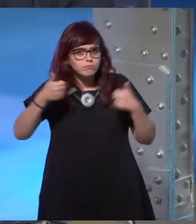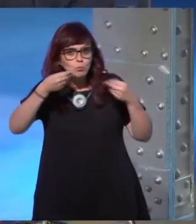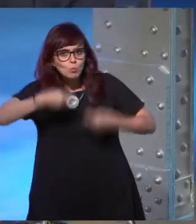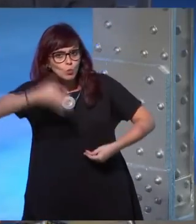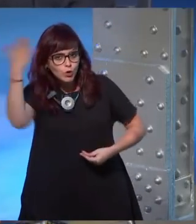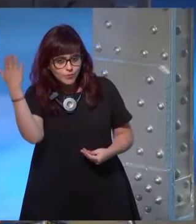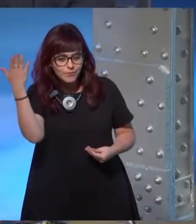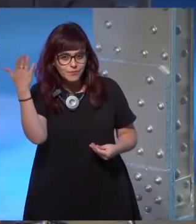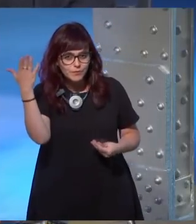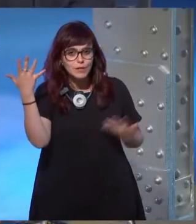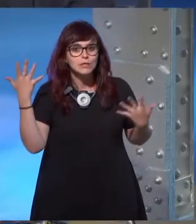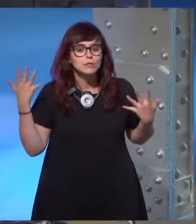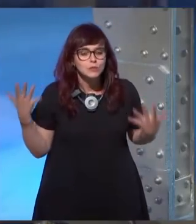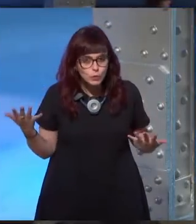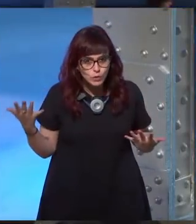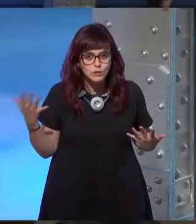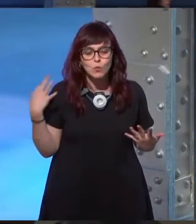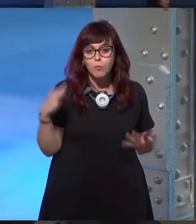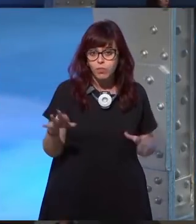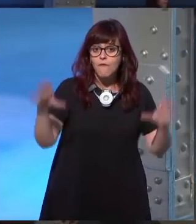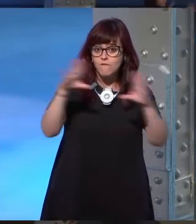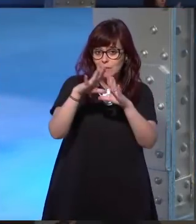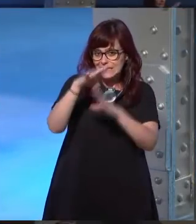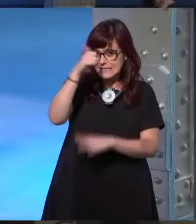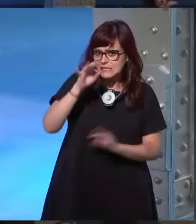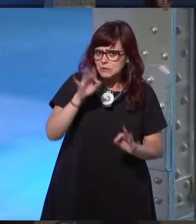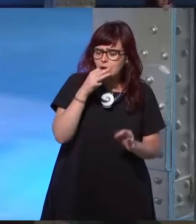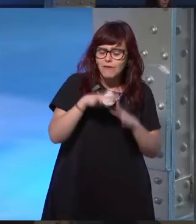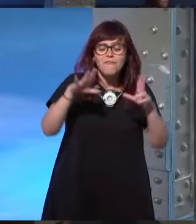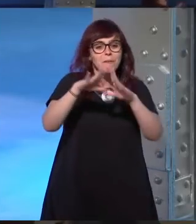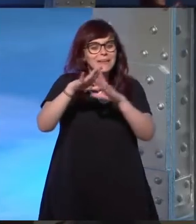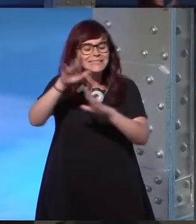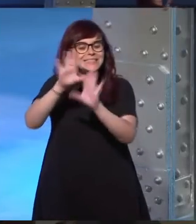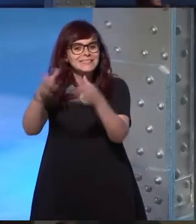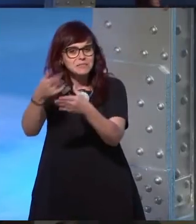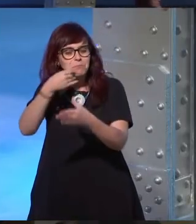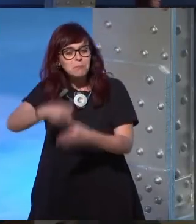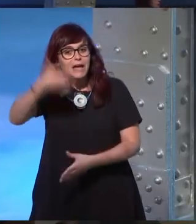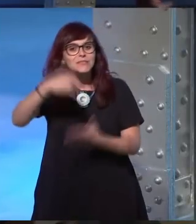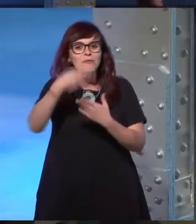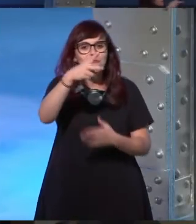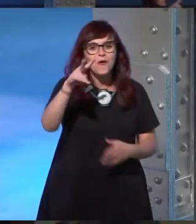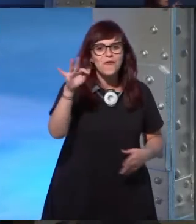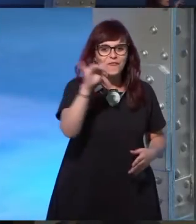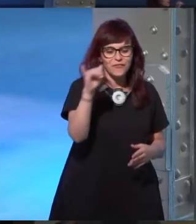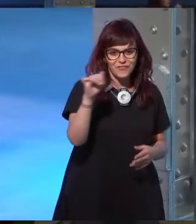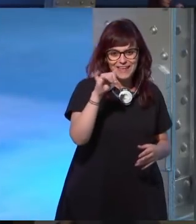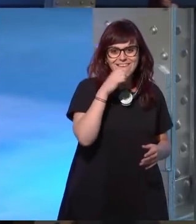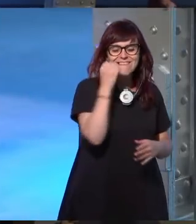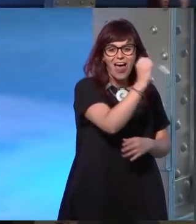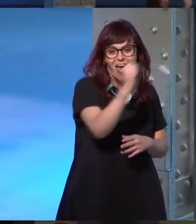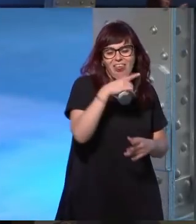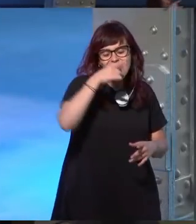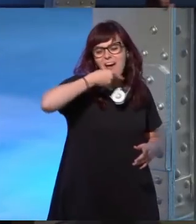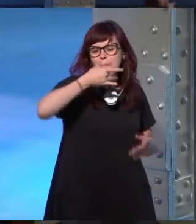puedes encontrar a más feministas guay puedes encontrar a más gente a la que le guste Buffy la caza vampiros perfecto